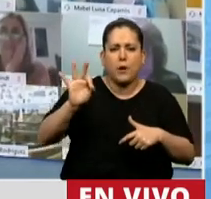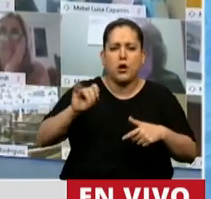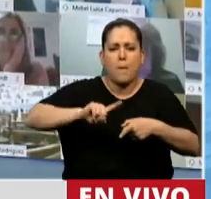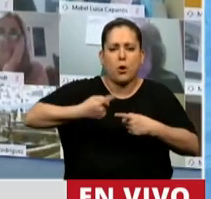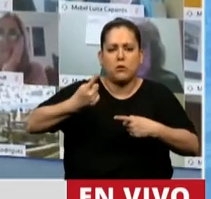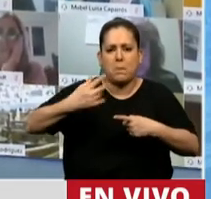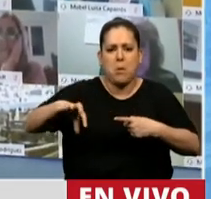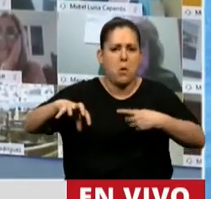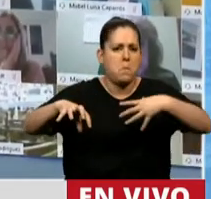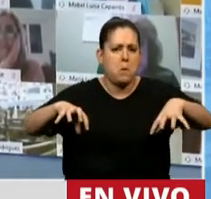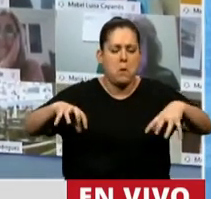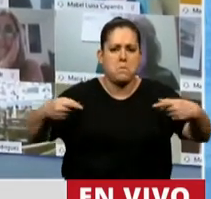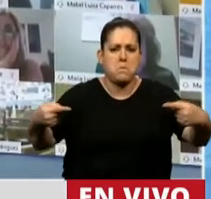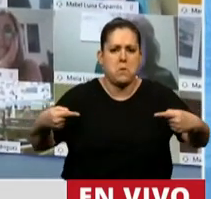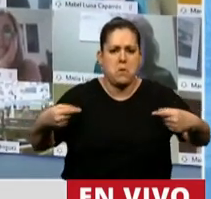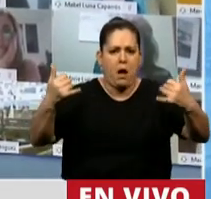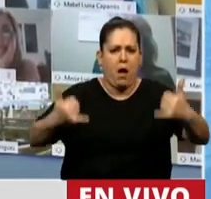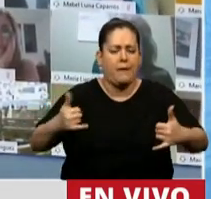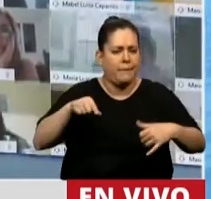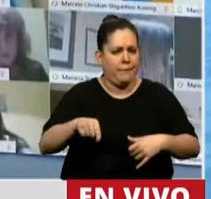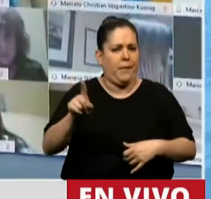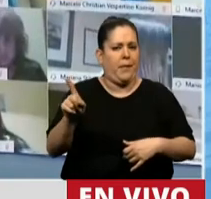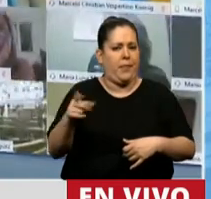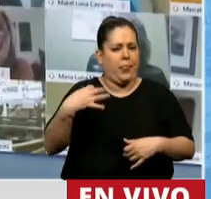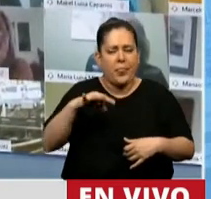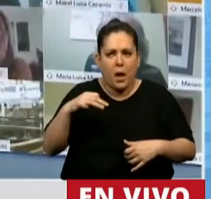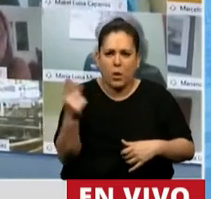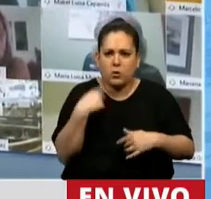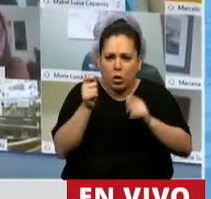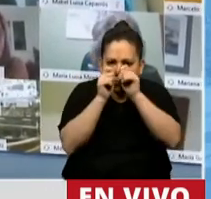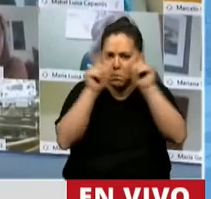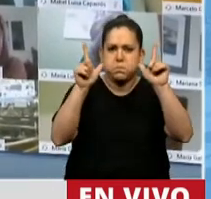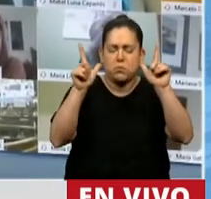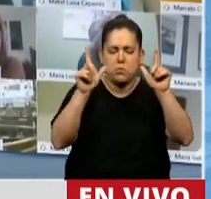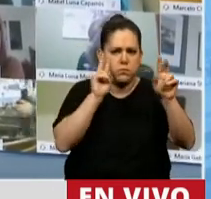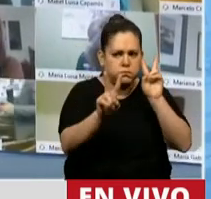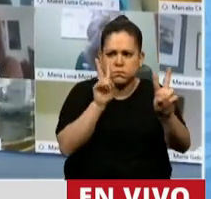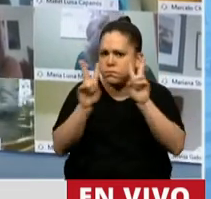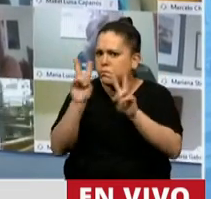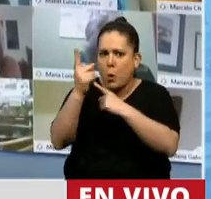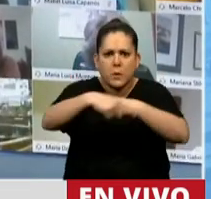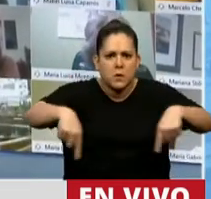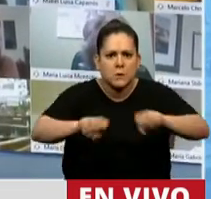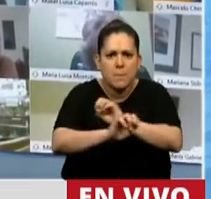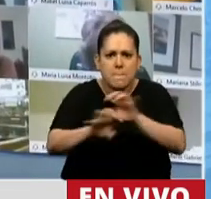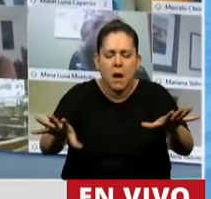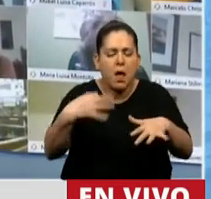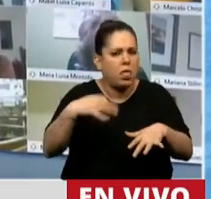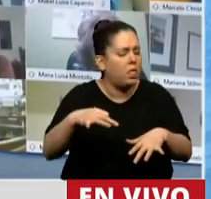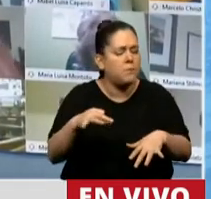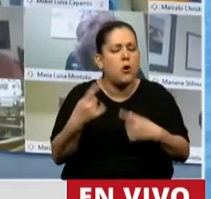donde la política y toda la dirigencia tiene que despertar, digo, tenemos que despertar. Todo lo que demostramos hasta acá